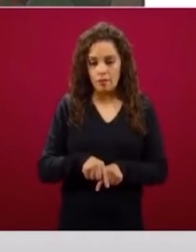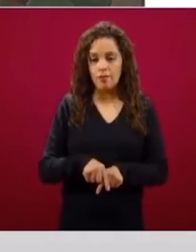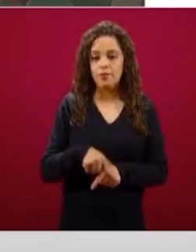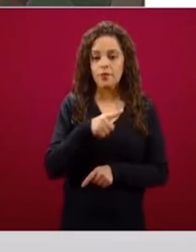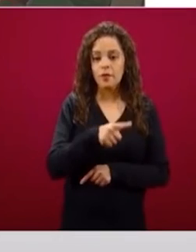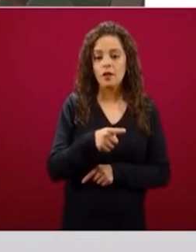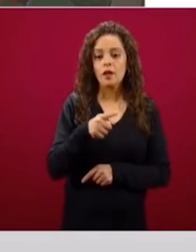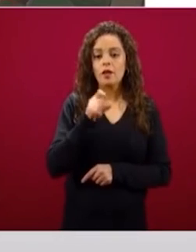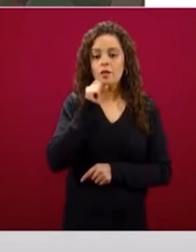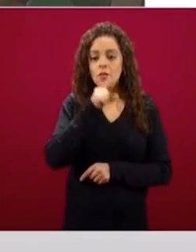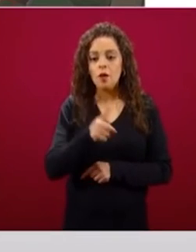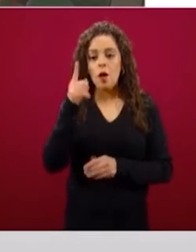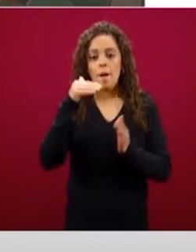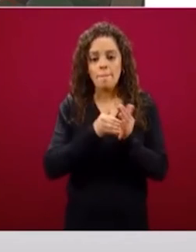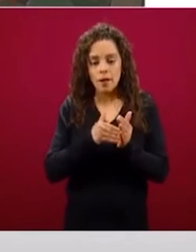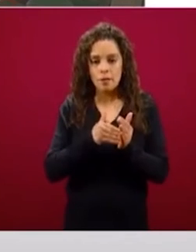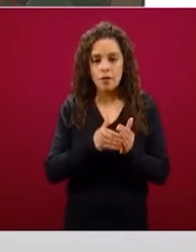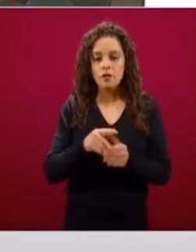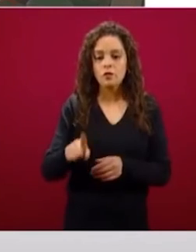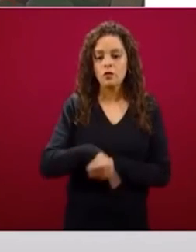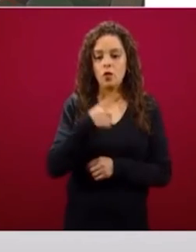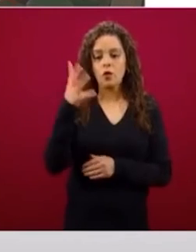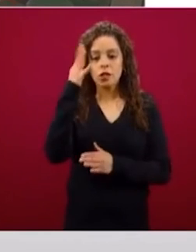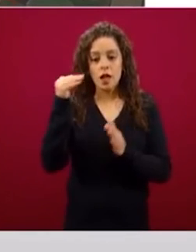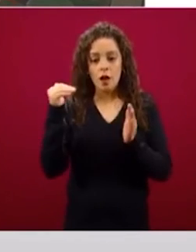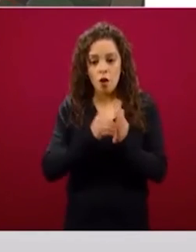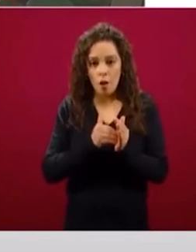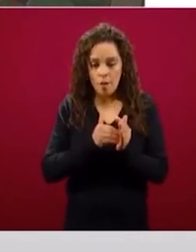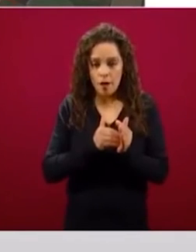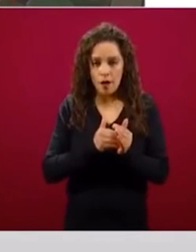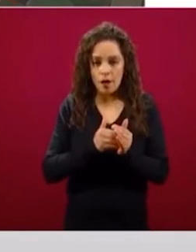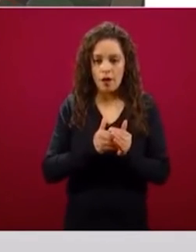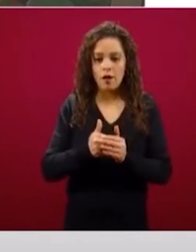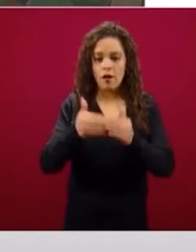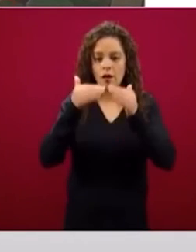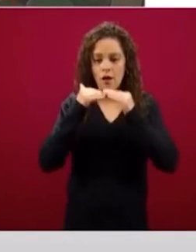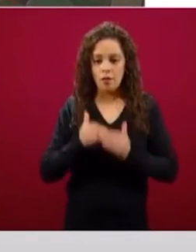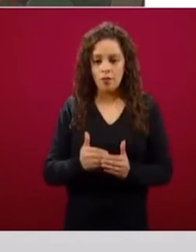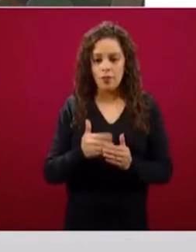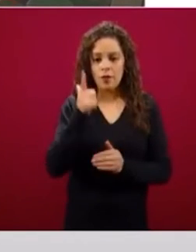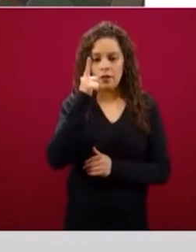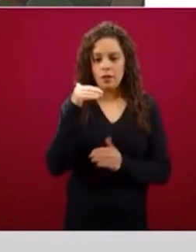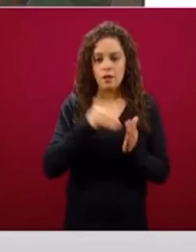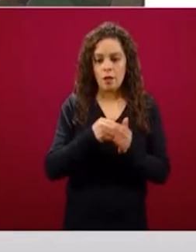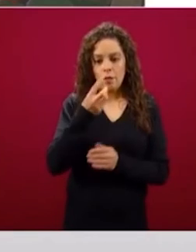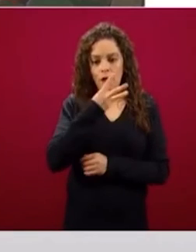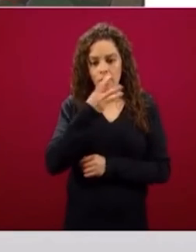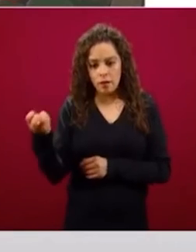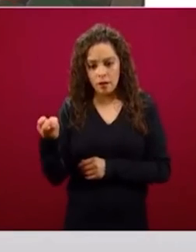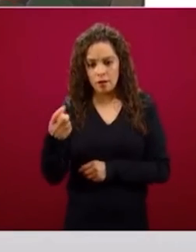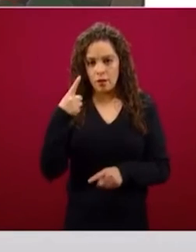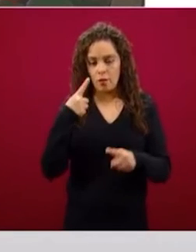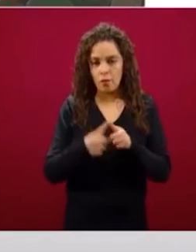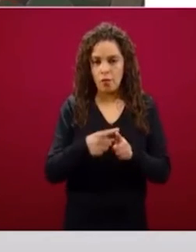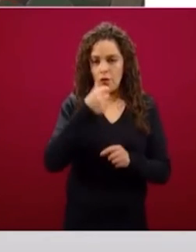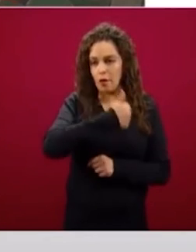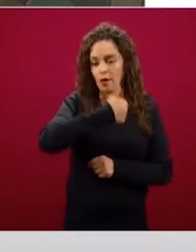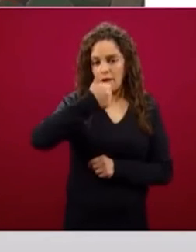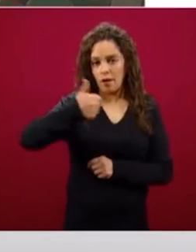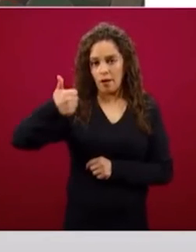de café cinco mil pesos por productor, a los productores de caña siete mil 300 por productor. Estos productores deben estar